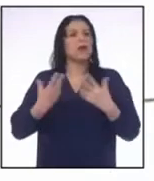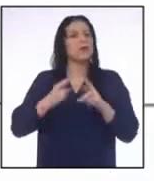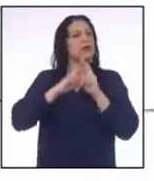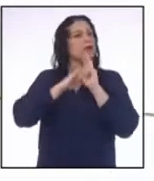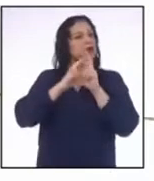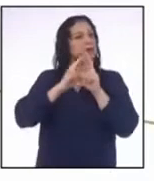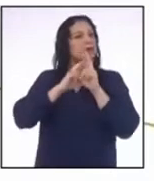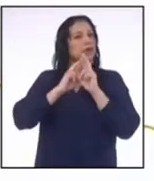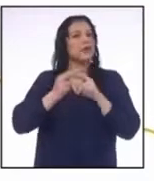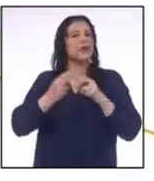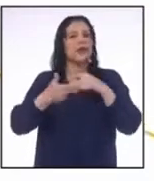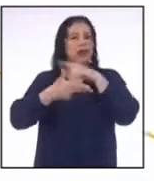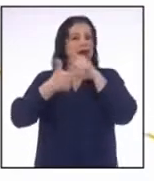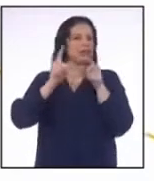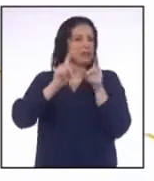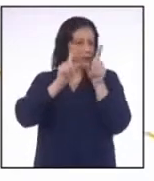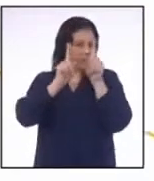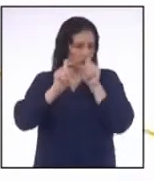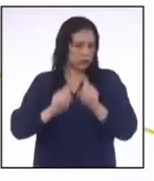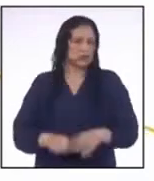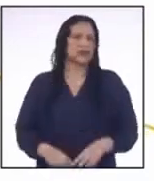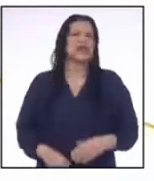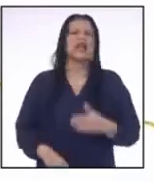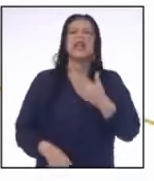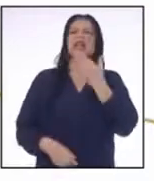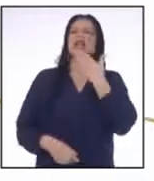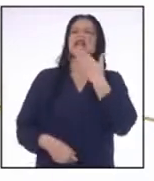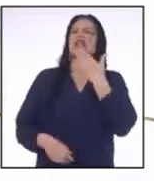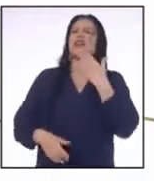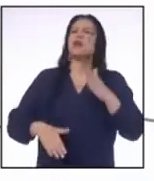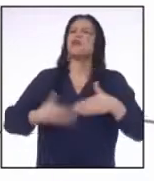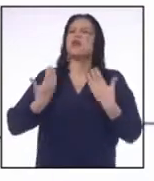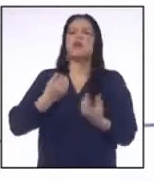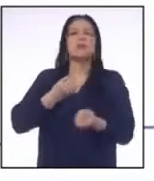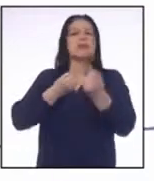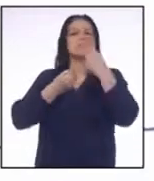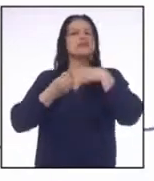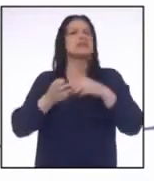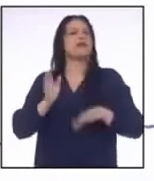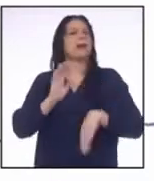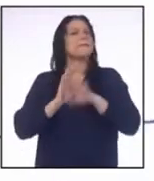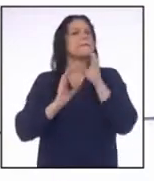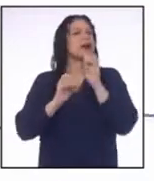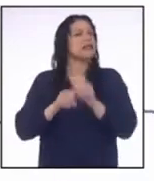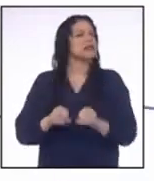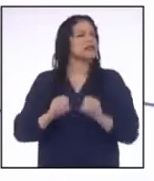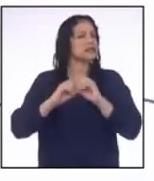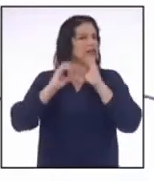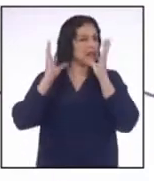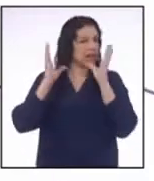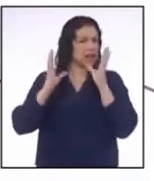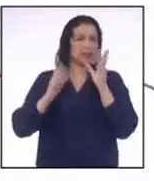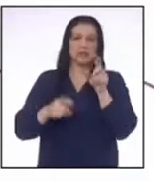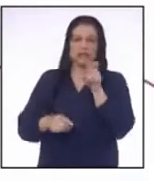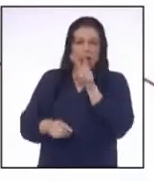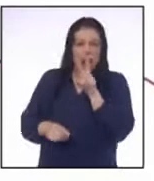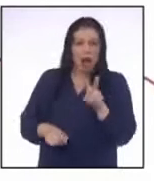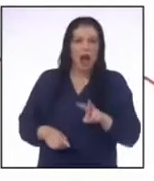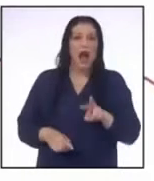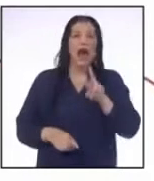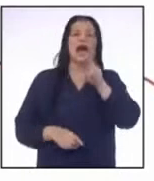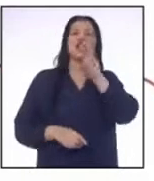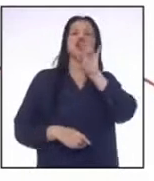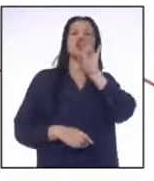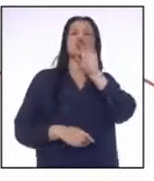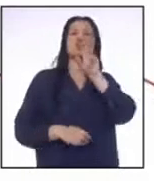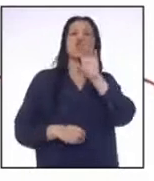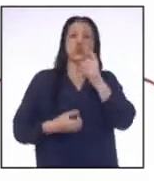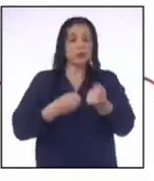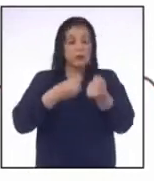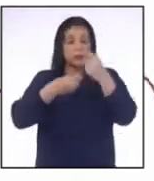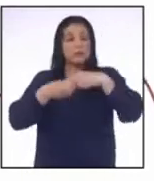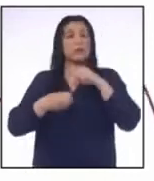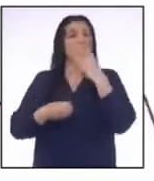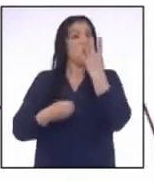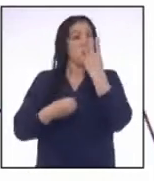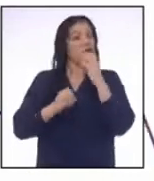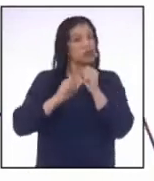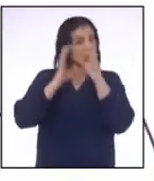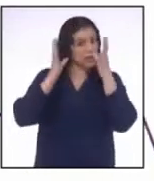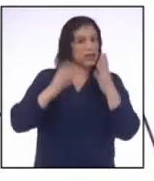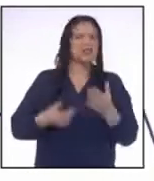responder a las preguntas ¿Quién pudo participar más días? Ruth, ella participó los 4 días